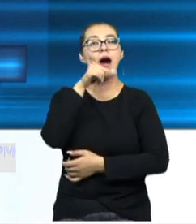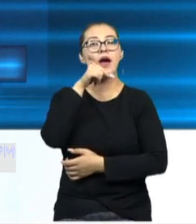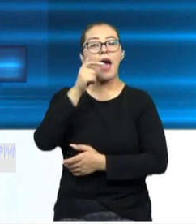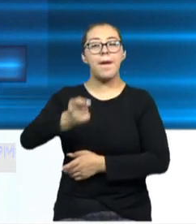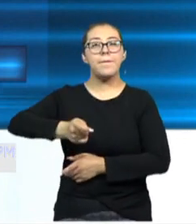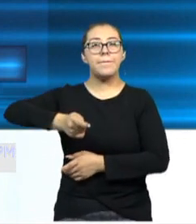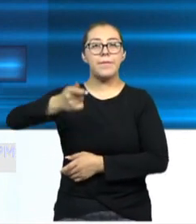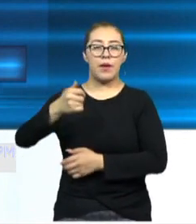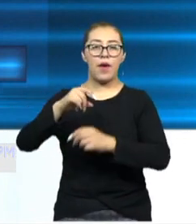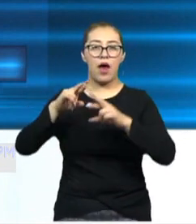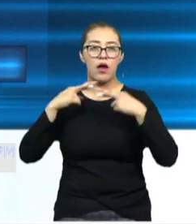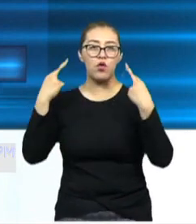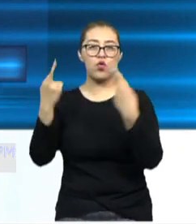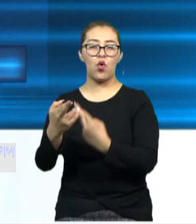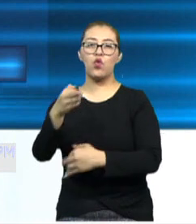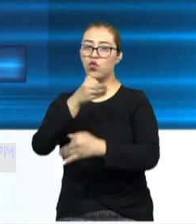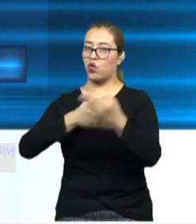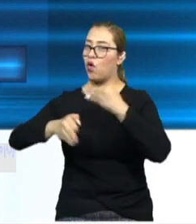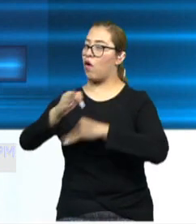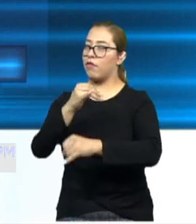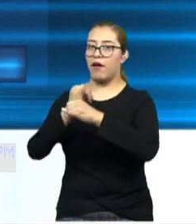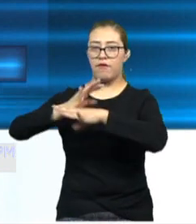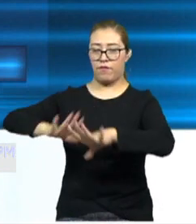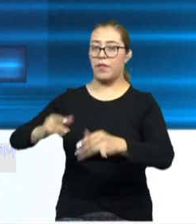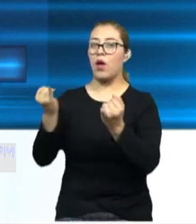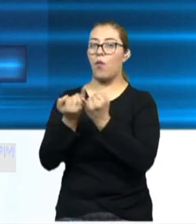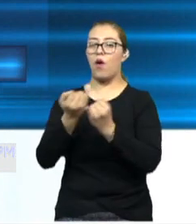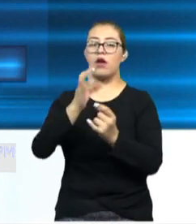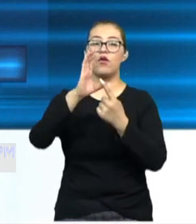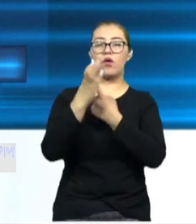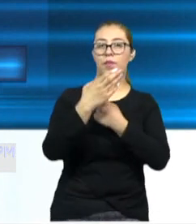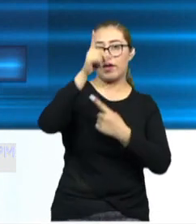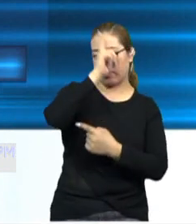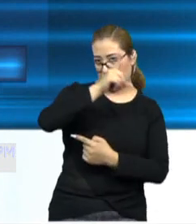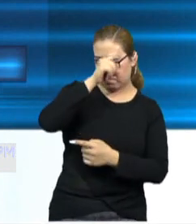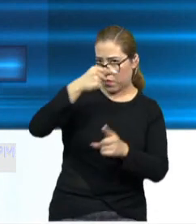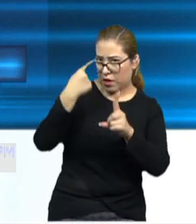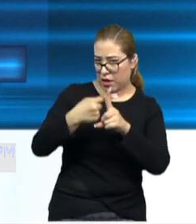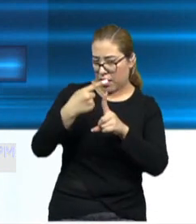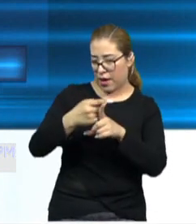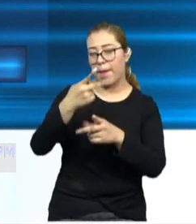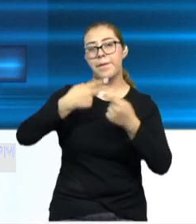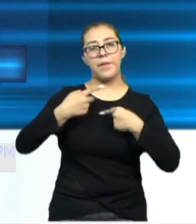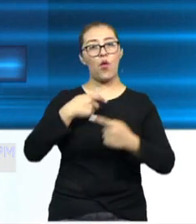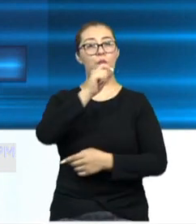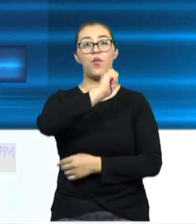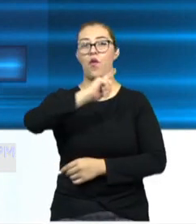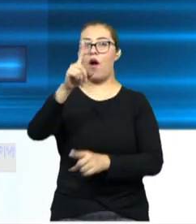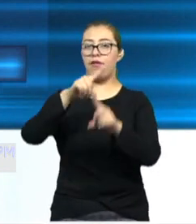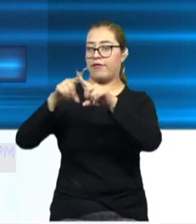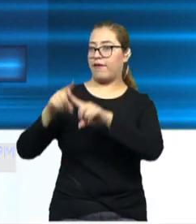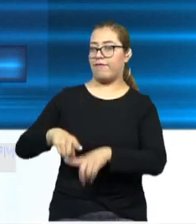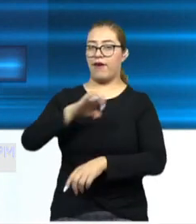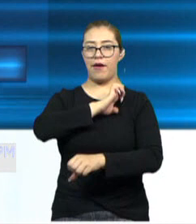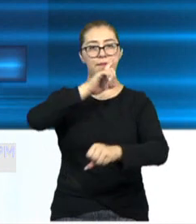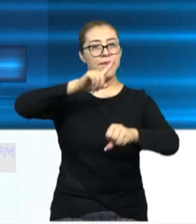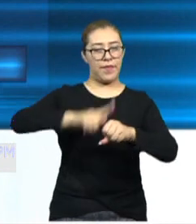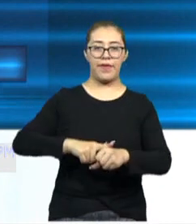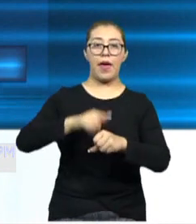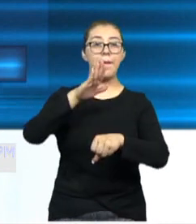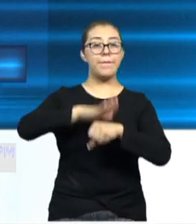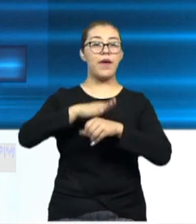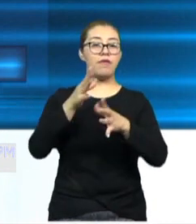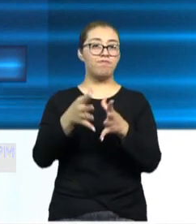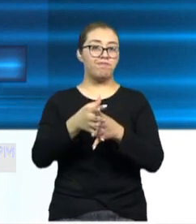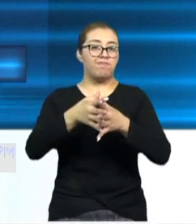toda la información disponible y el Comité Asesor que está conformado por especialistas en diferentes áreas y además se amplió para